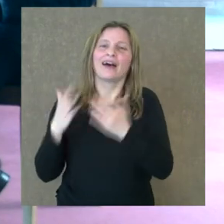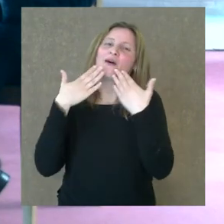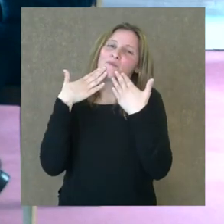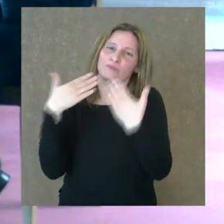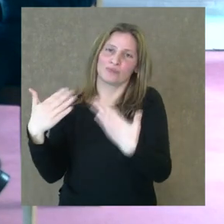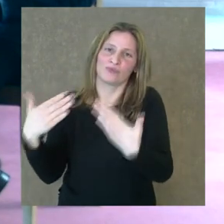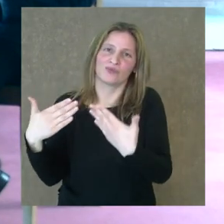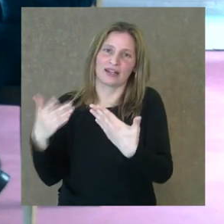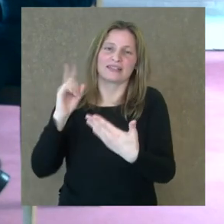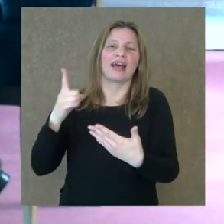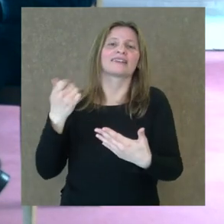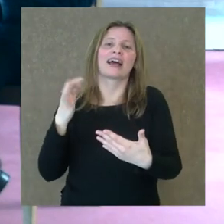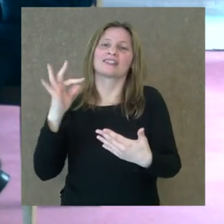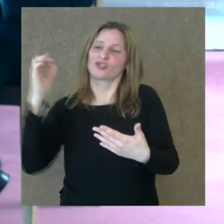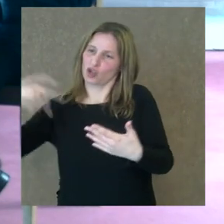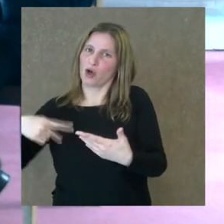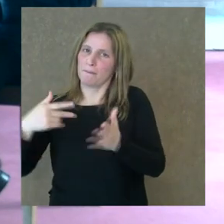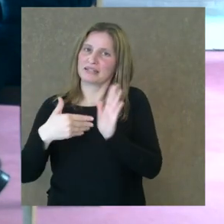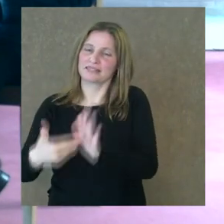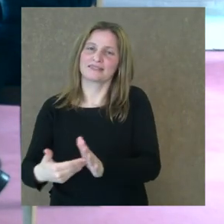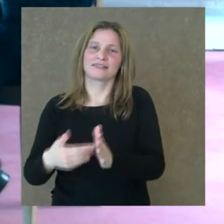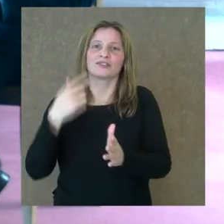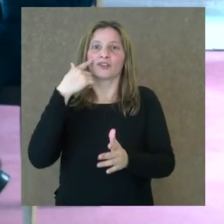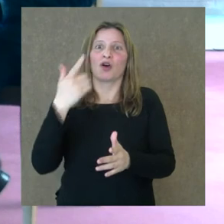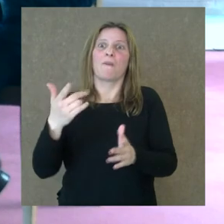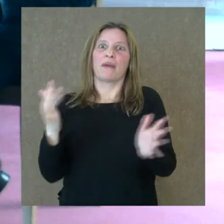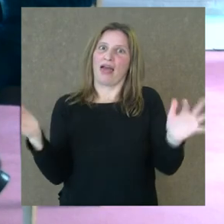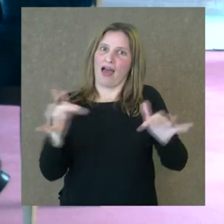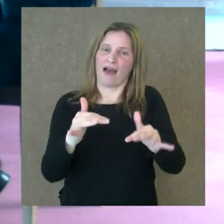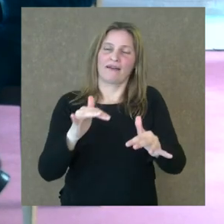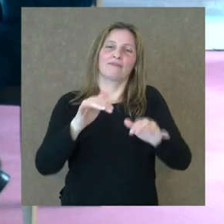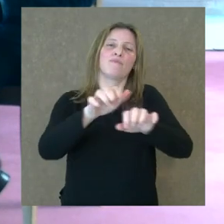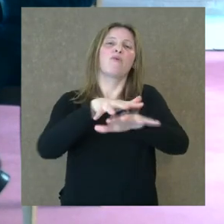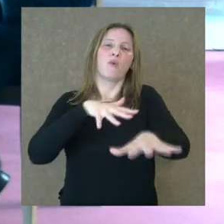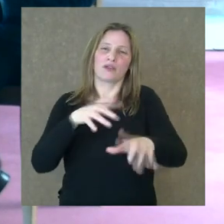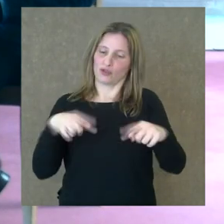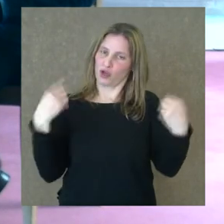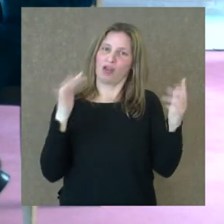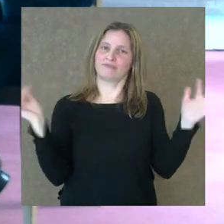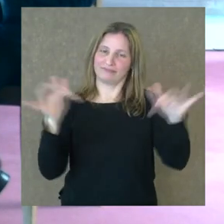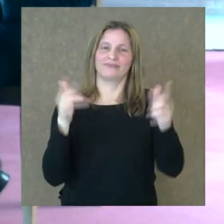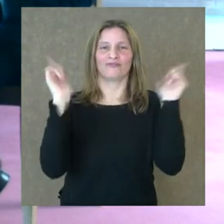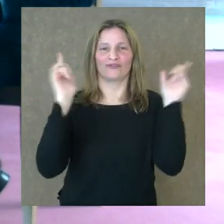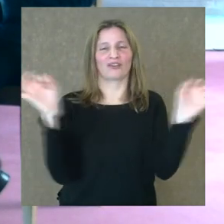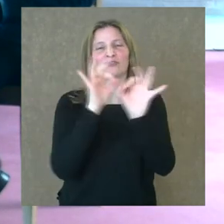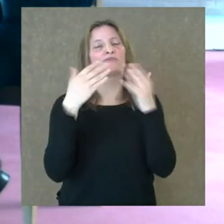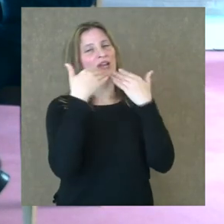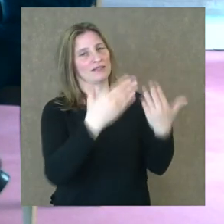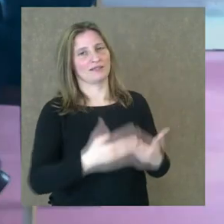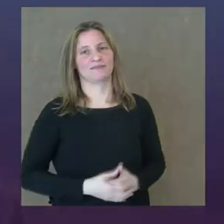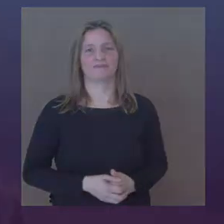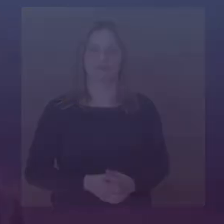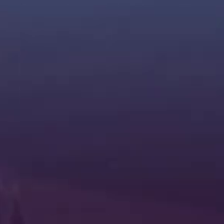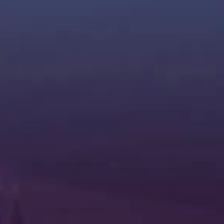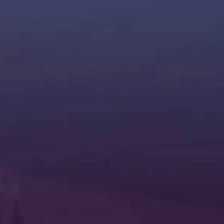Te agradecemos, Gastón, esta participación. Y bueno, este acercamiento con el público, y bueno, vamos todos a disfrutar del concierto. Muchísimas gracias.